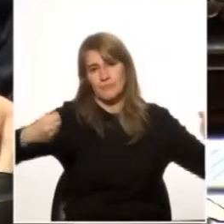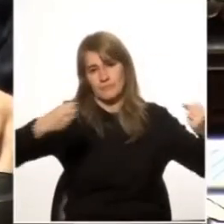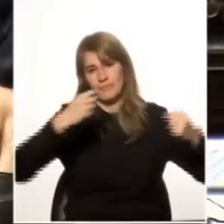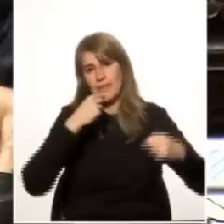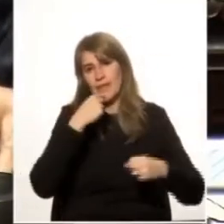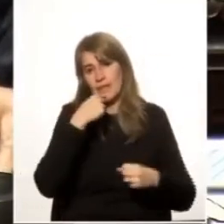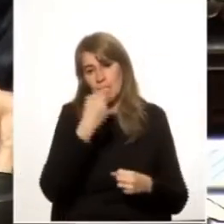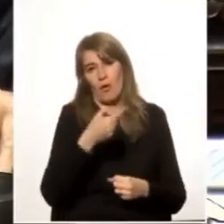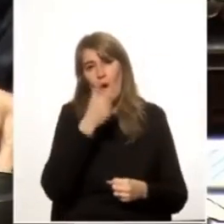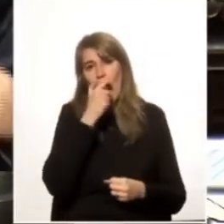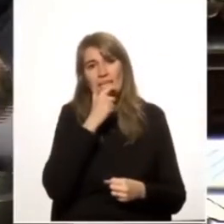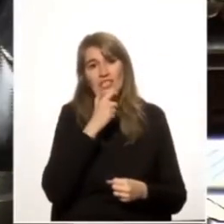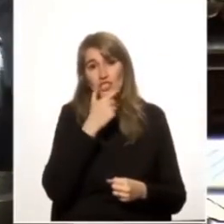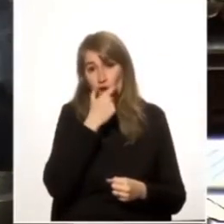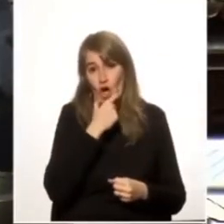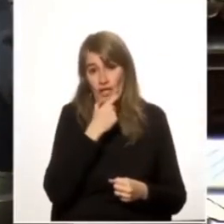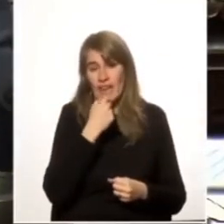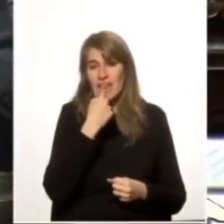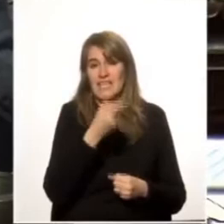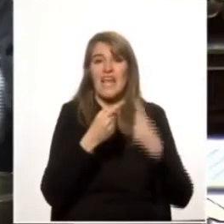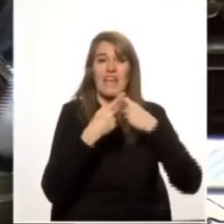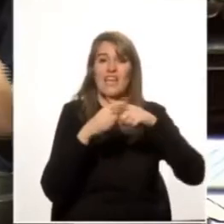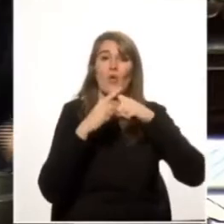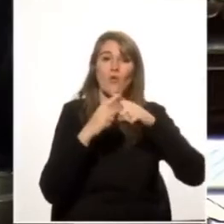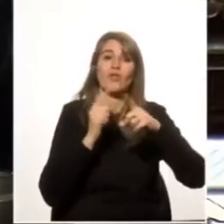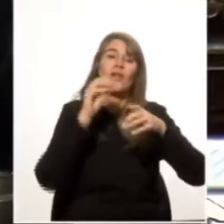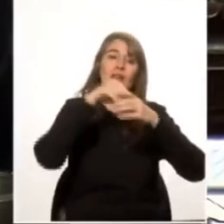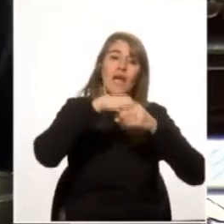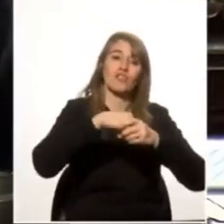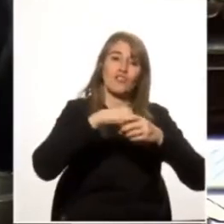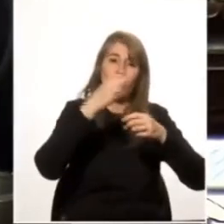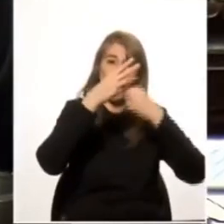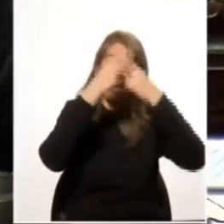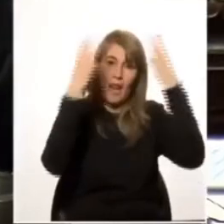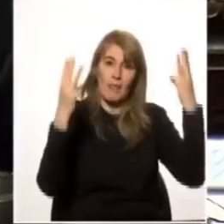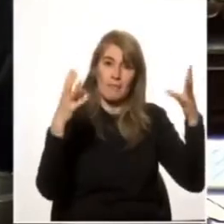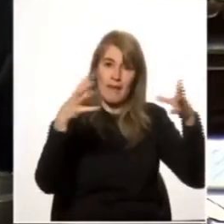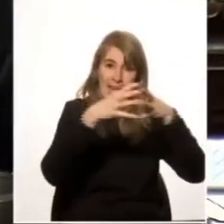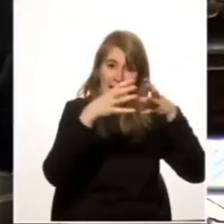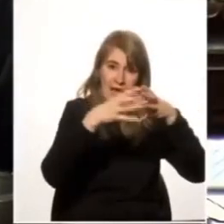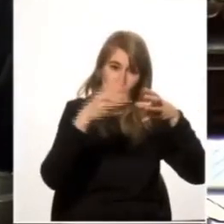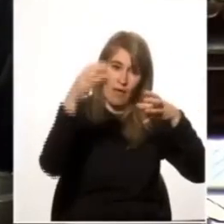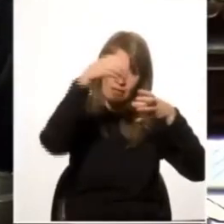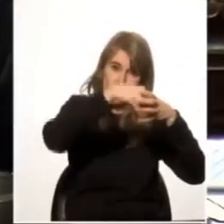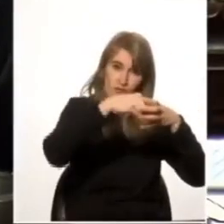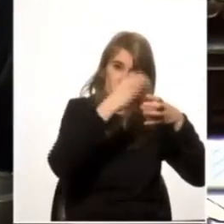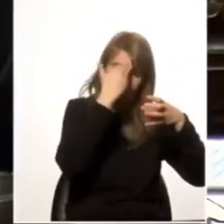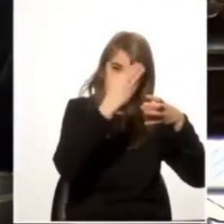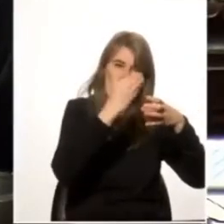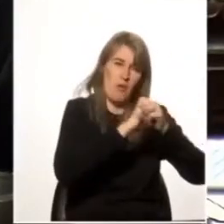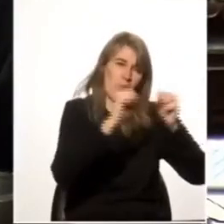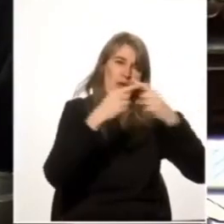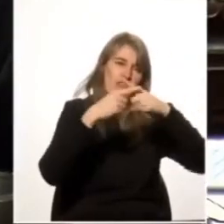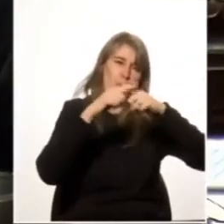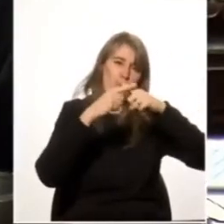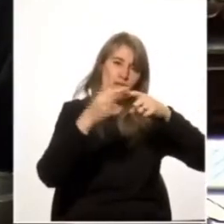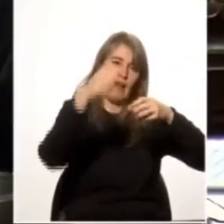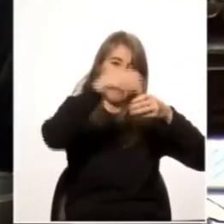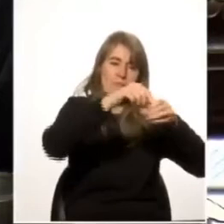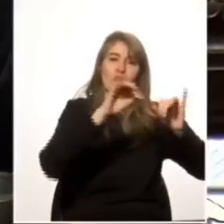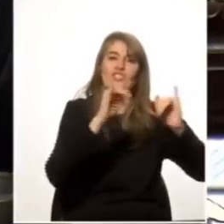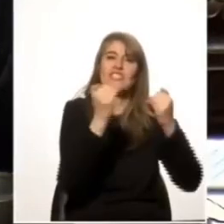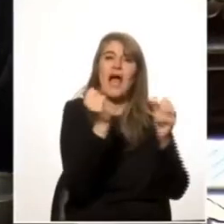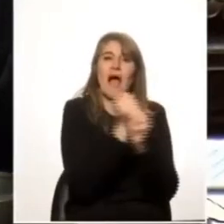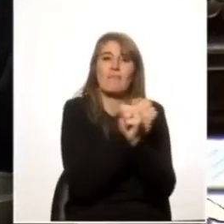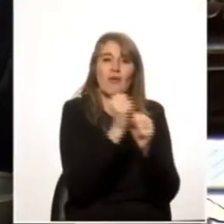no se puede discutir en un plenario el TLC con Chile, porque ya está aprobado